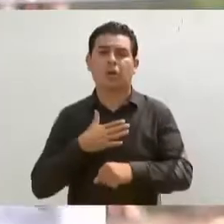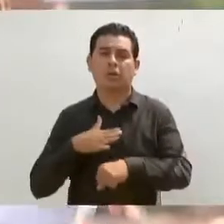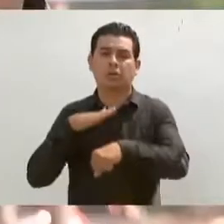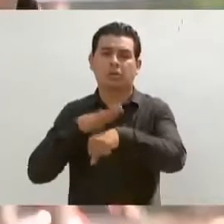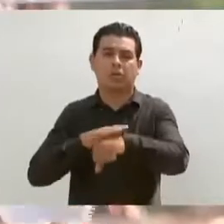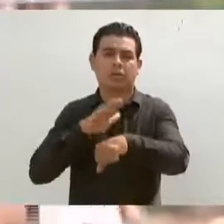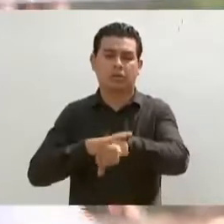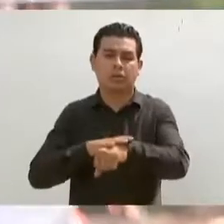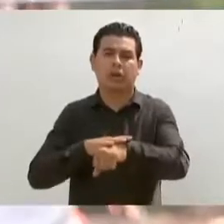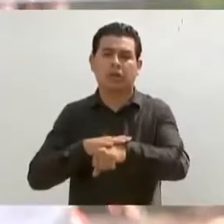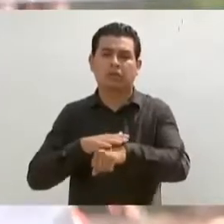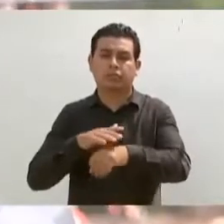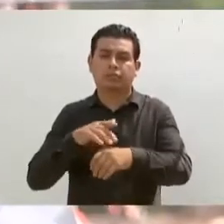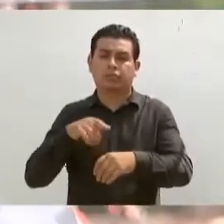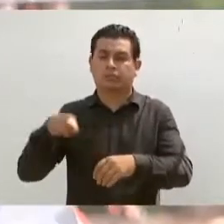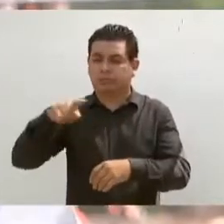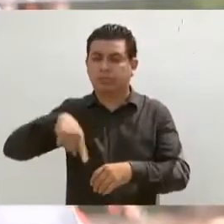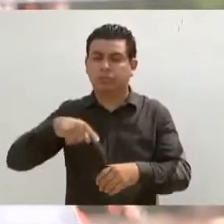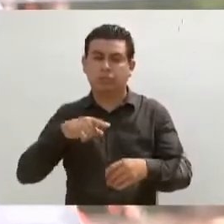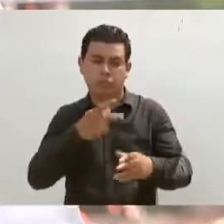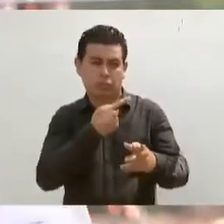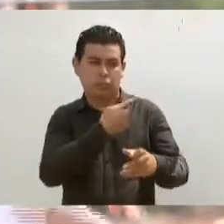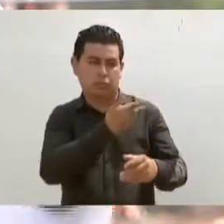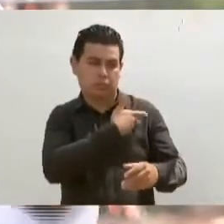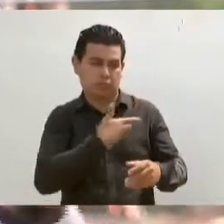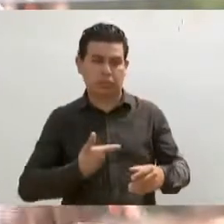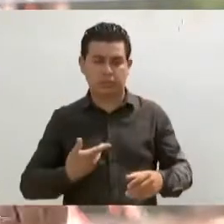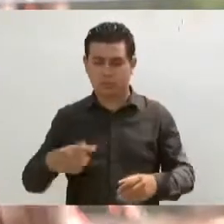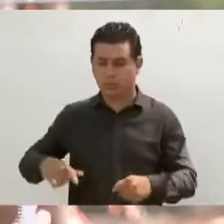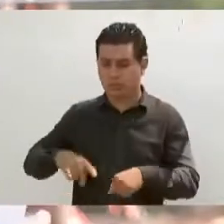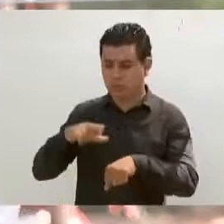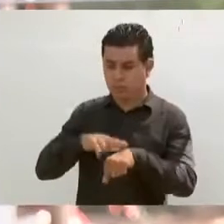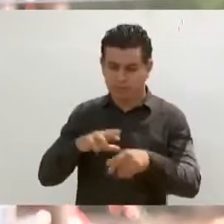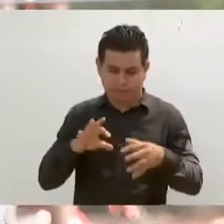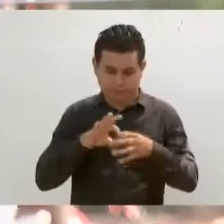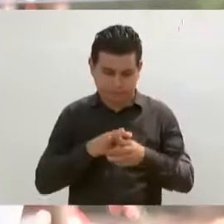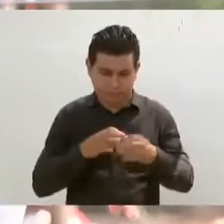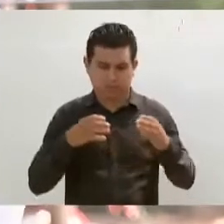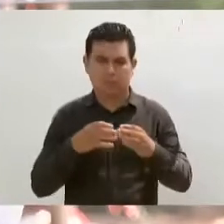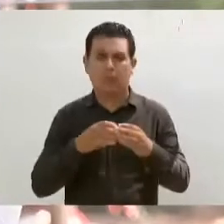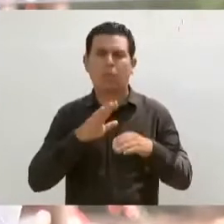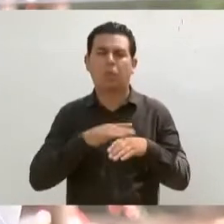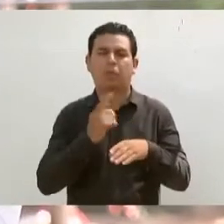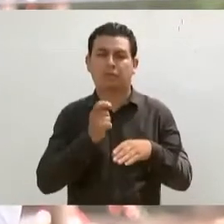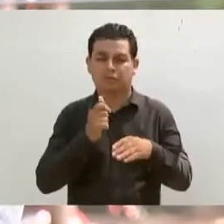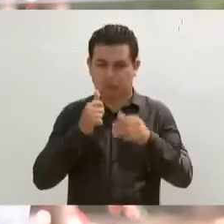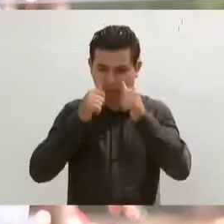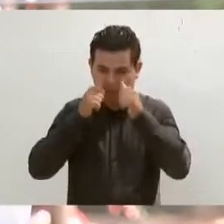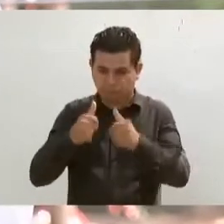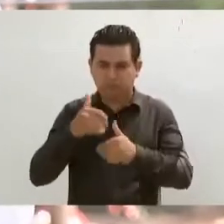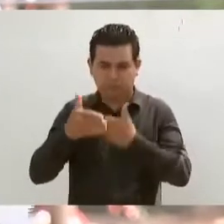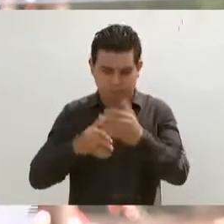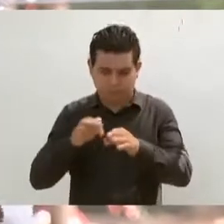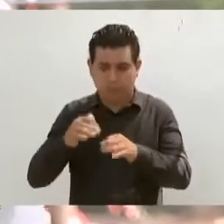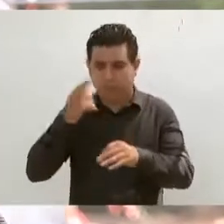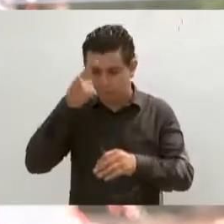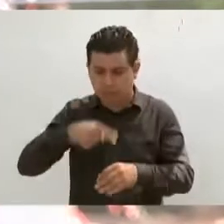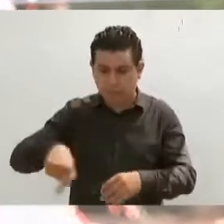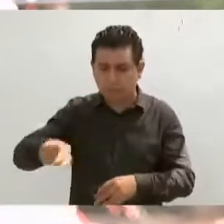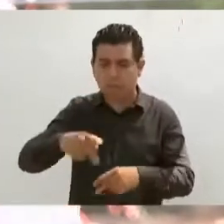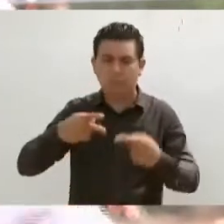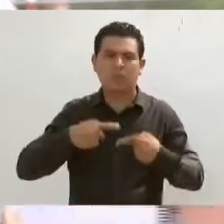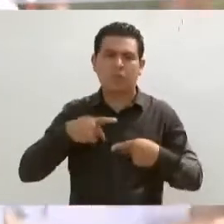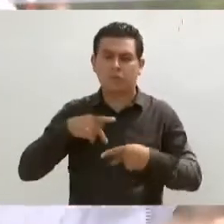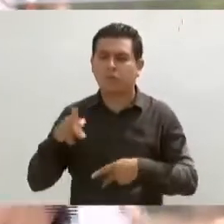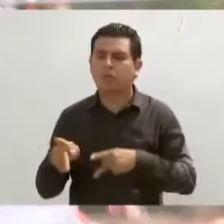seguiremos trabajando de la mano con usted porque se atiende a la base que es la gente y el